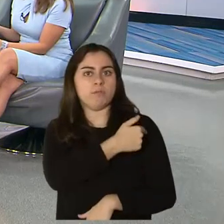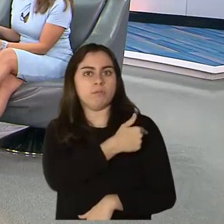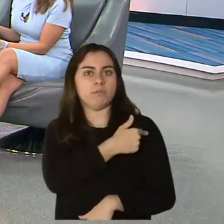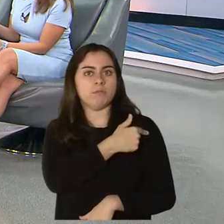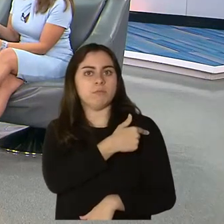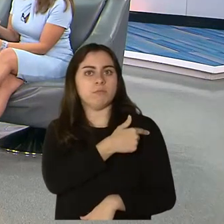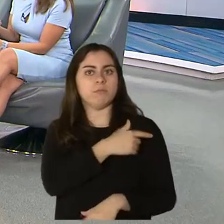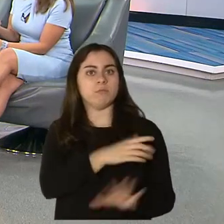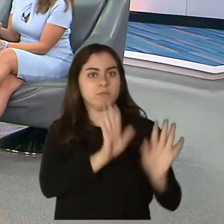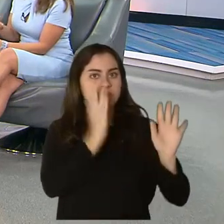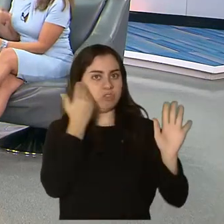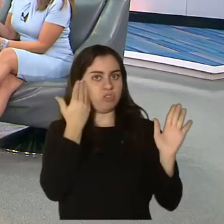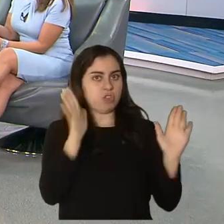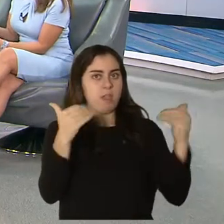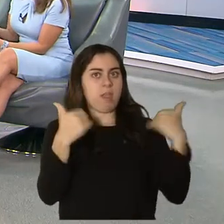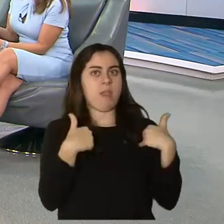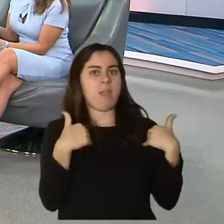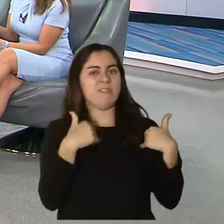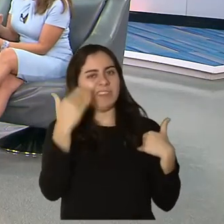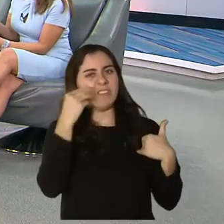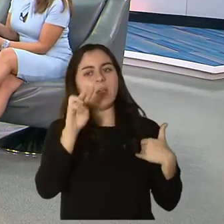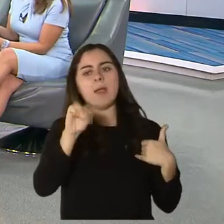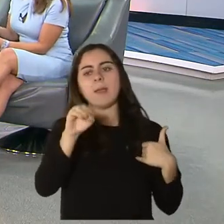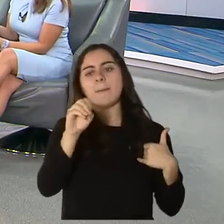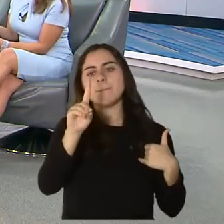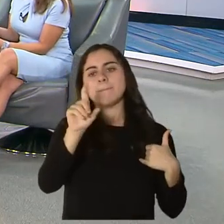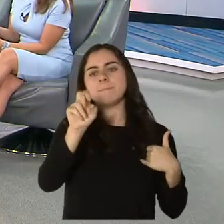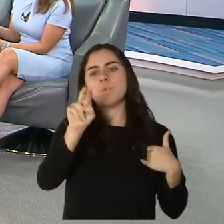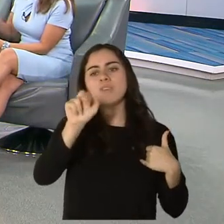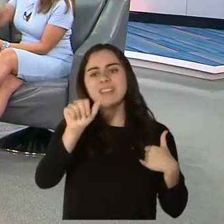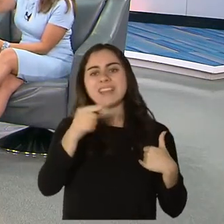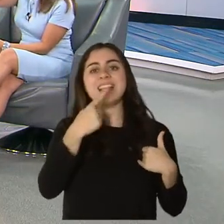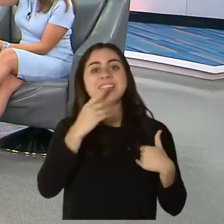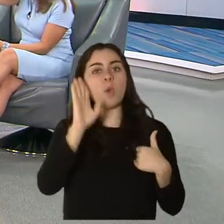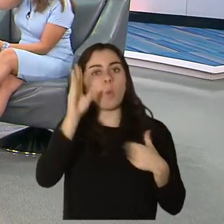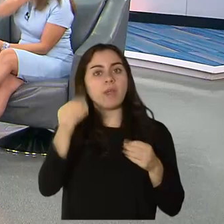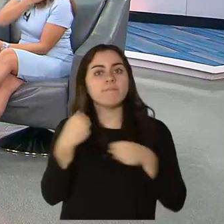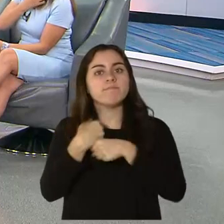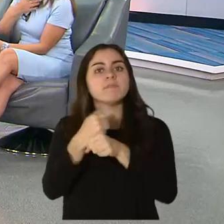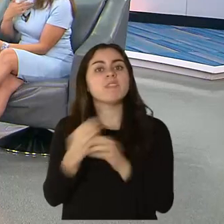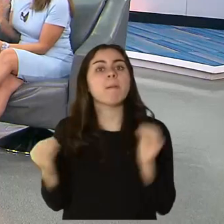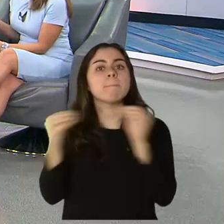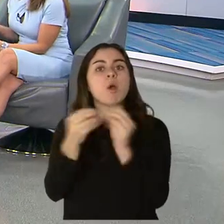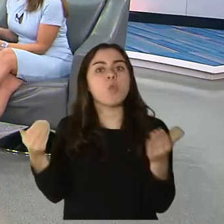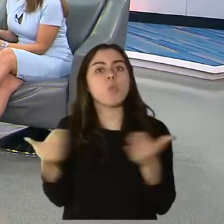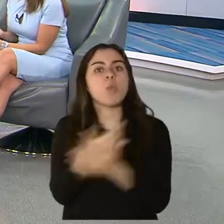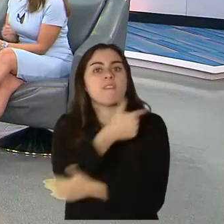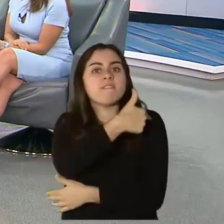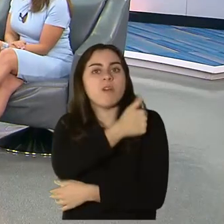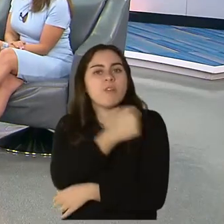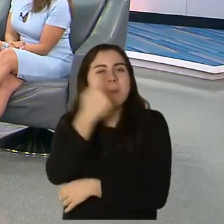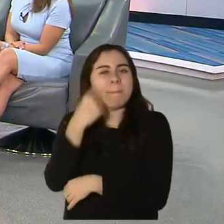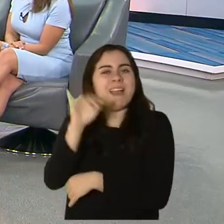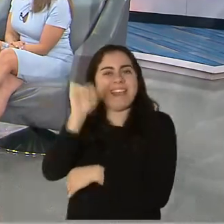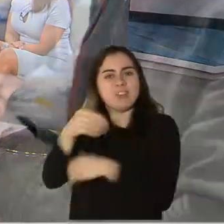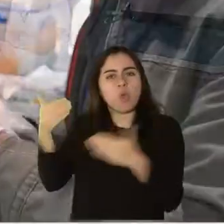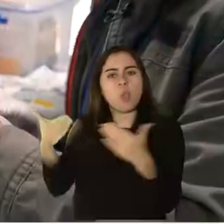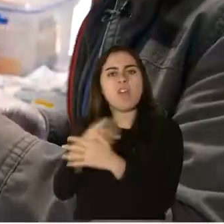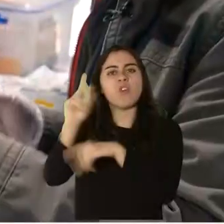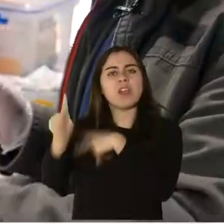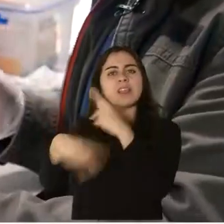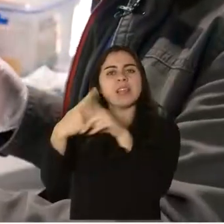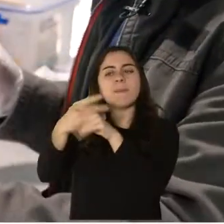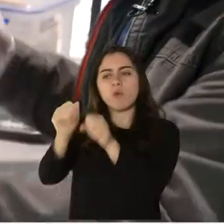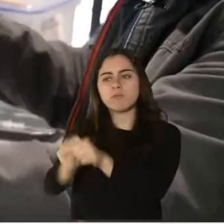nuevas variantes? Yo sé que ya Moderna incluso ha dicho que va a ser unas para esas nuevas variantes. Entonces, ¿se reduce significativamente